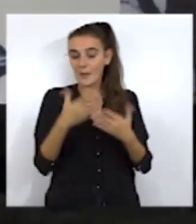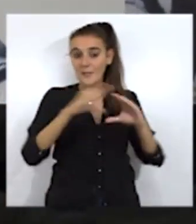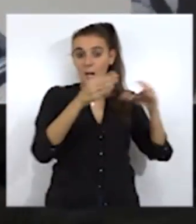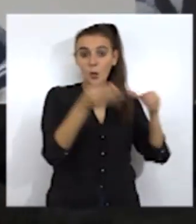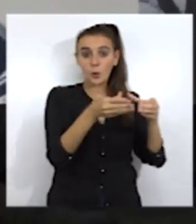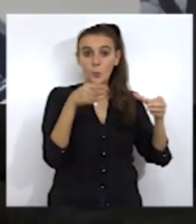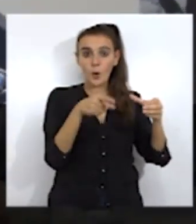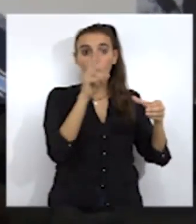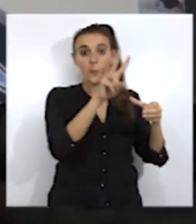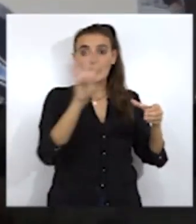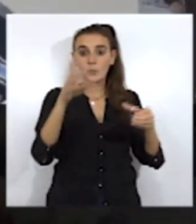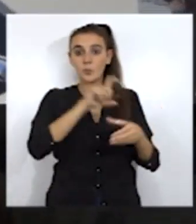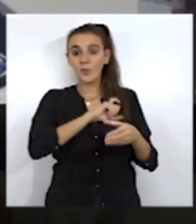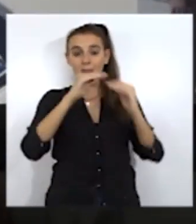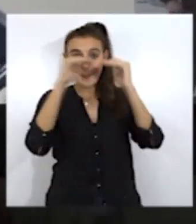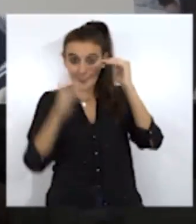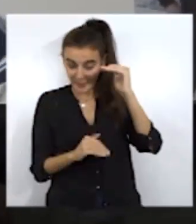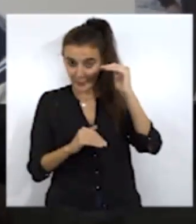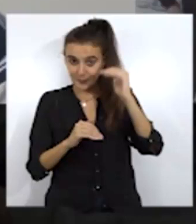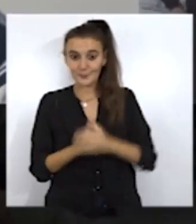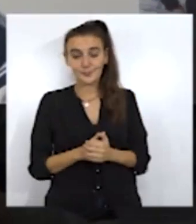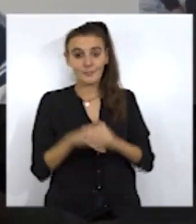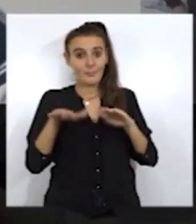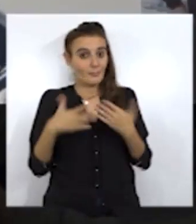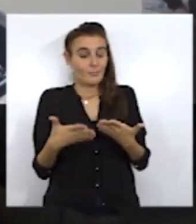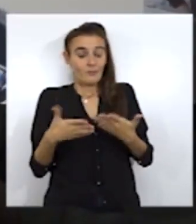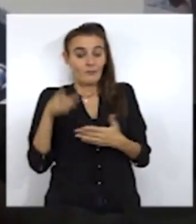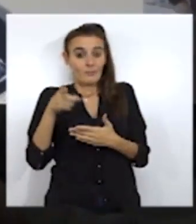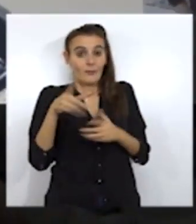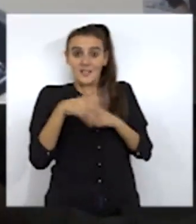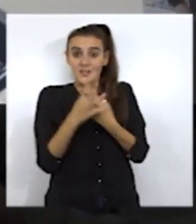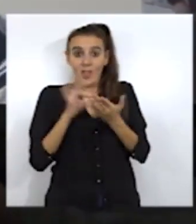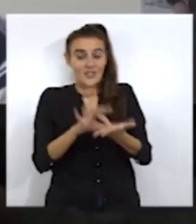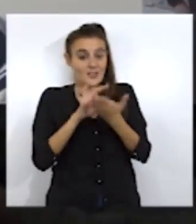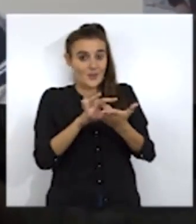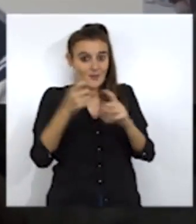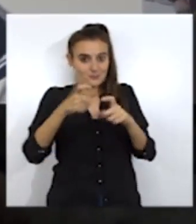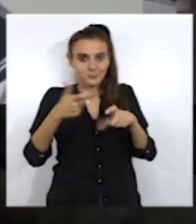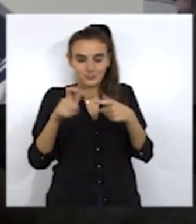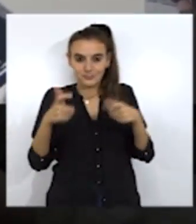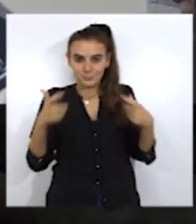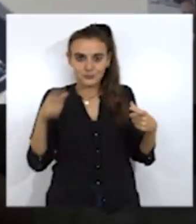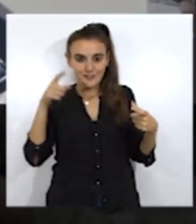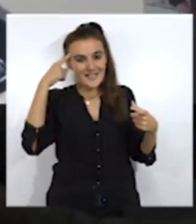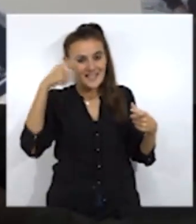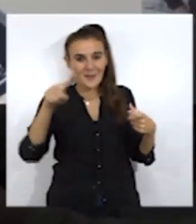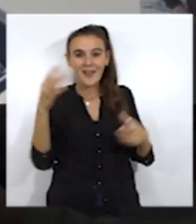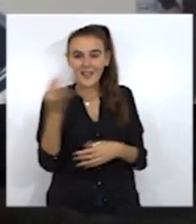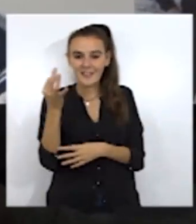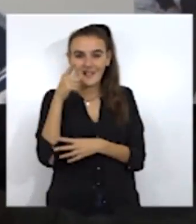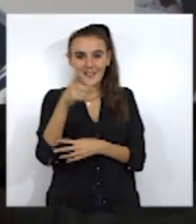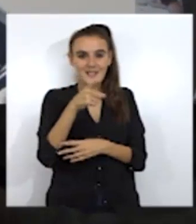que actualmente en la plantilla hay 24 policías menos, pues que asumir más servicios, tiene que ser